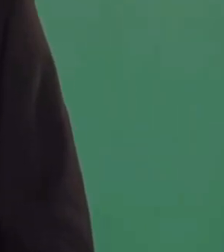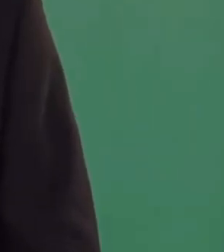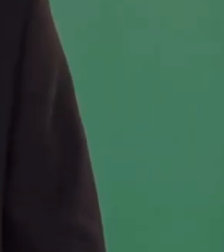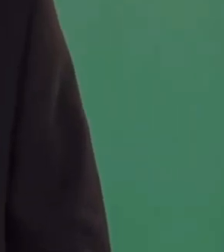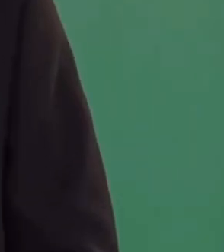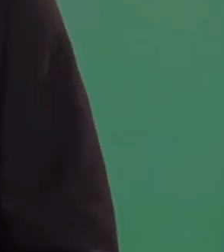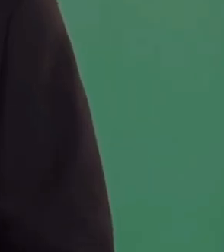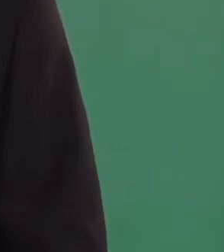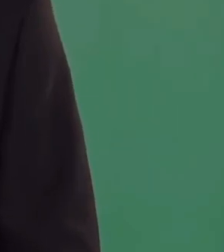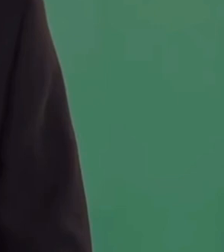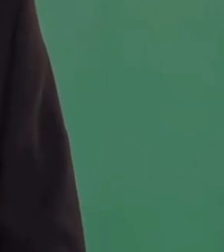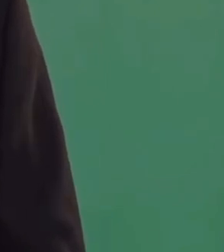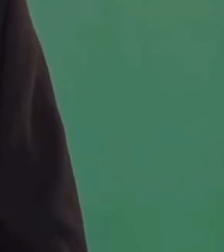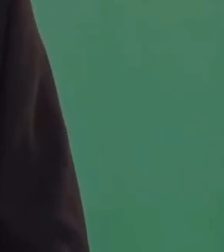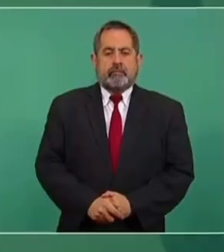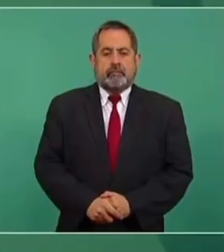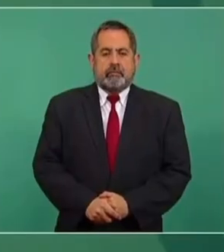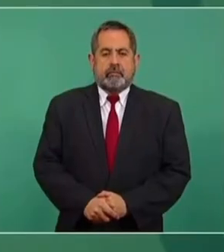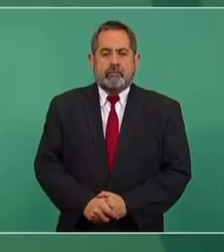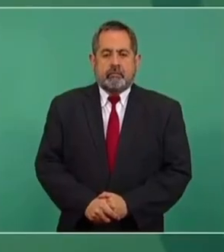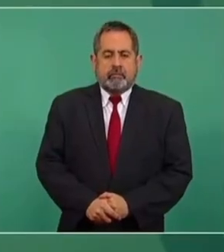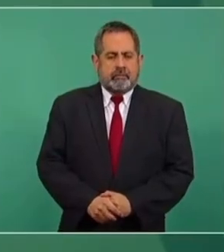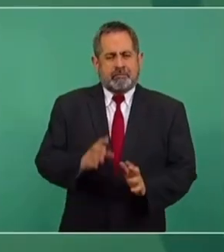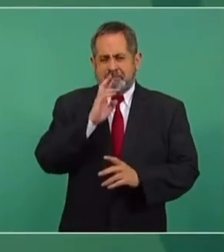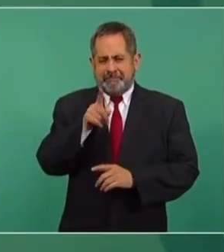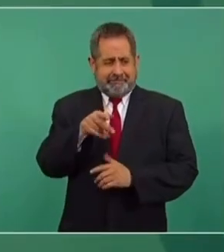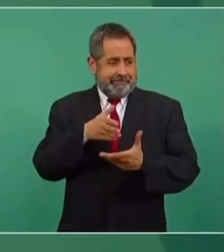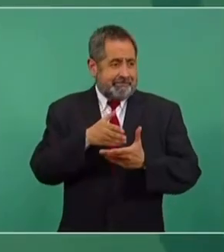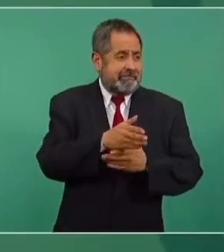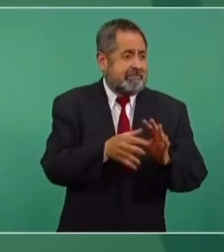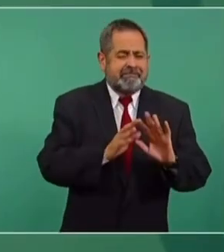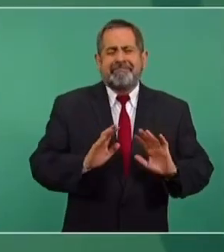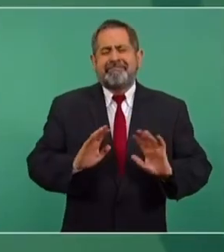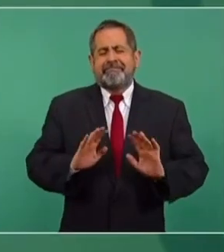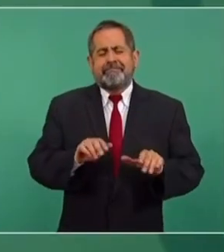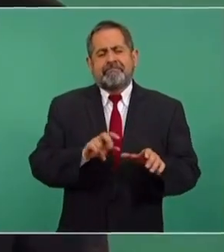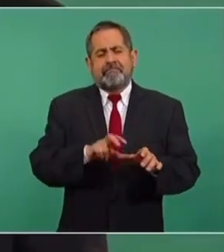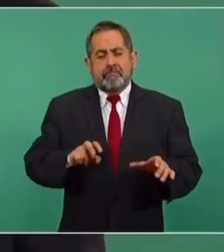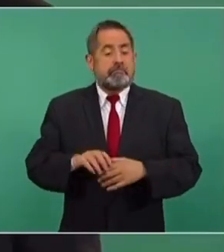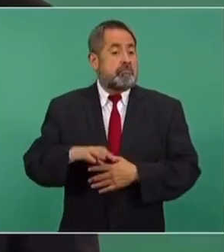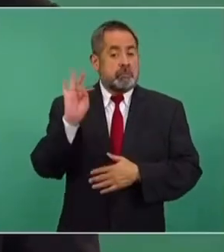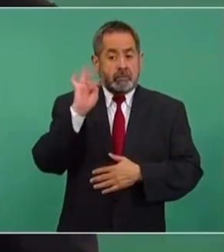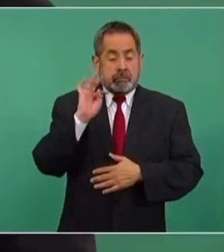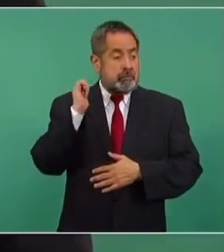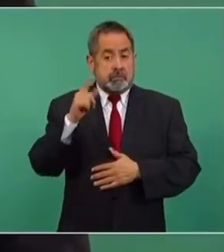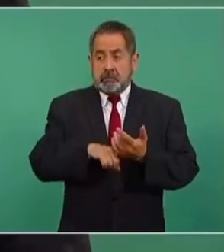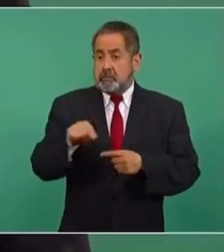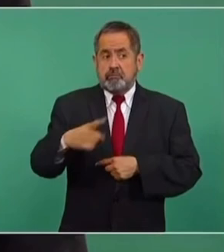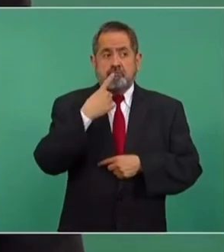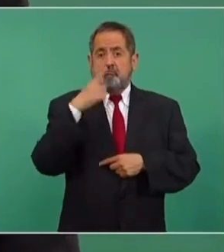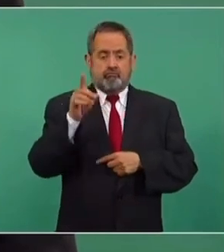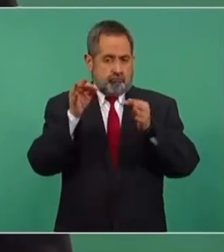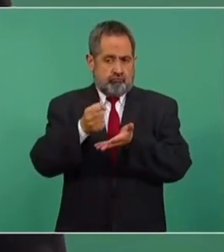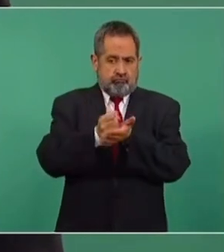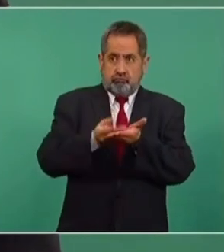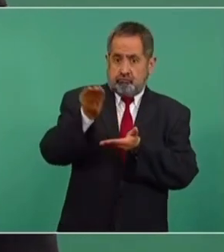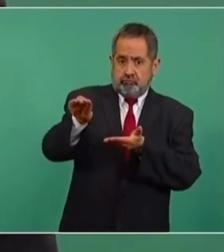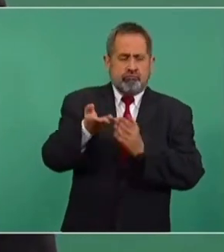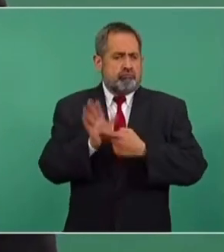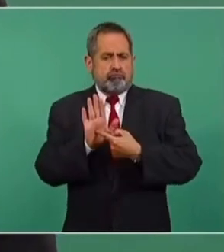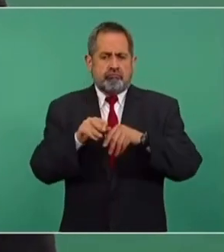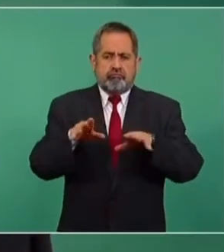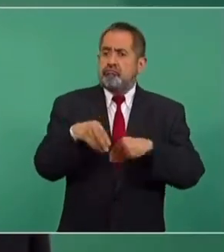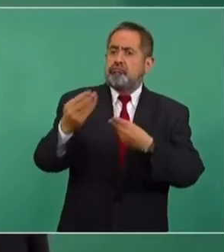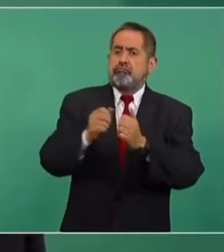o los otros precandidatos. No nos metamos en eso. Y que si hay una denuncia formal, presentarla